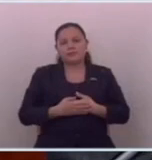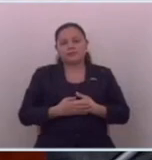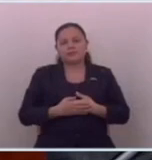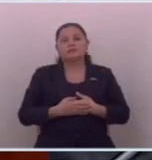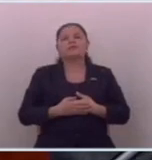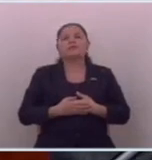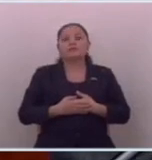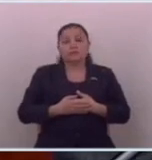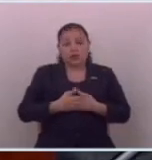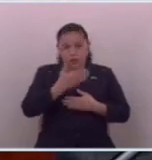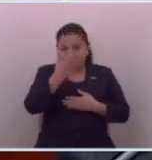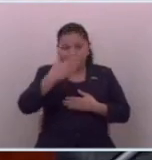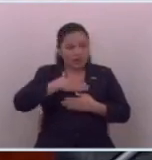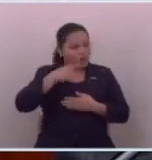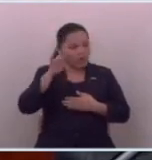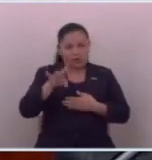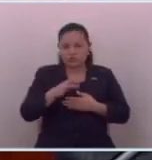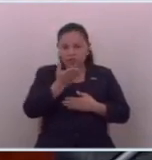eso es lo que no le gusta